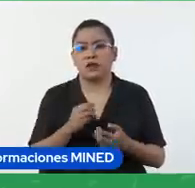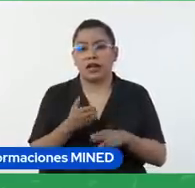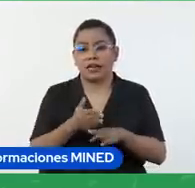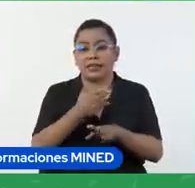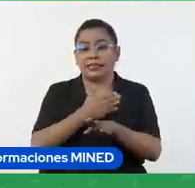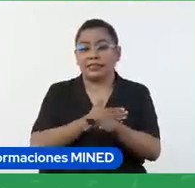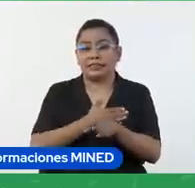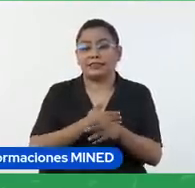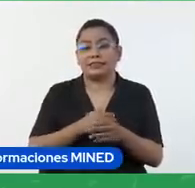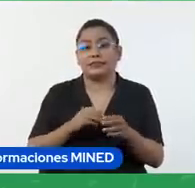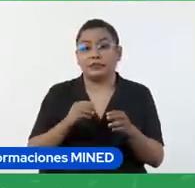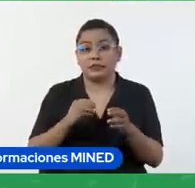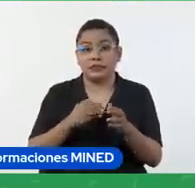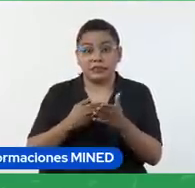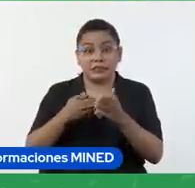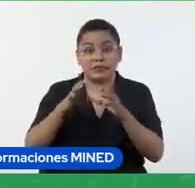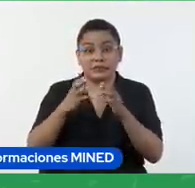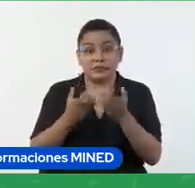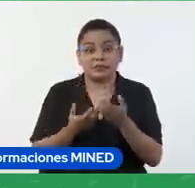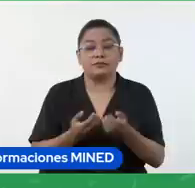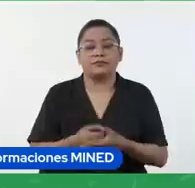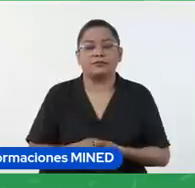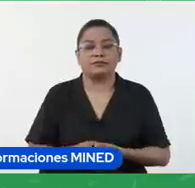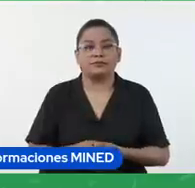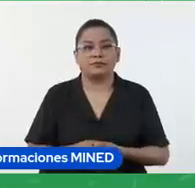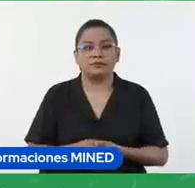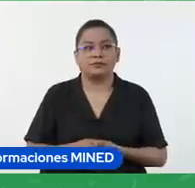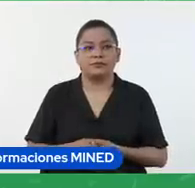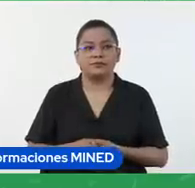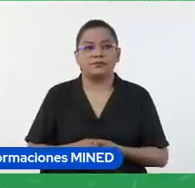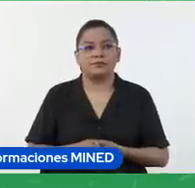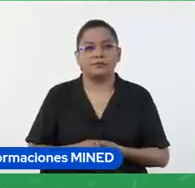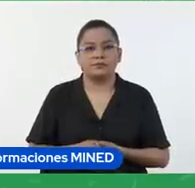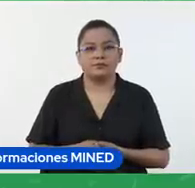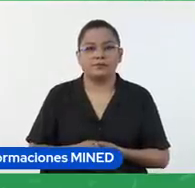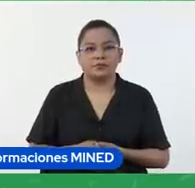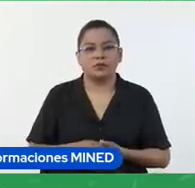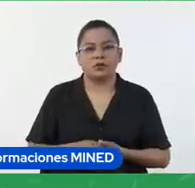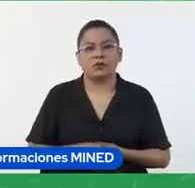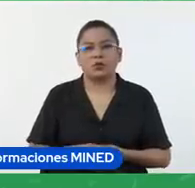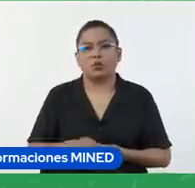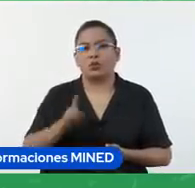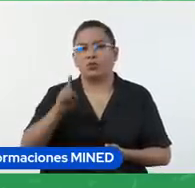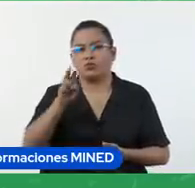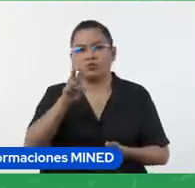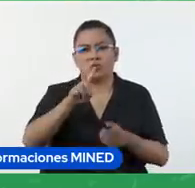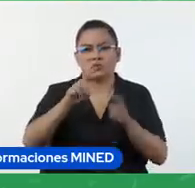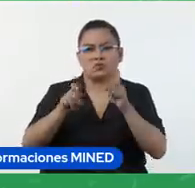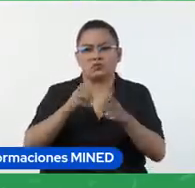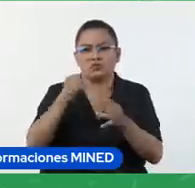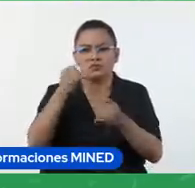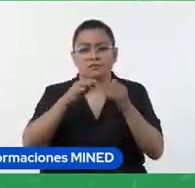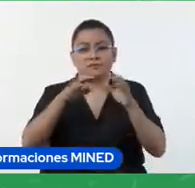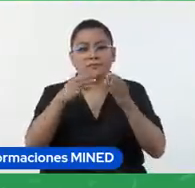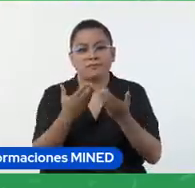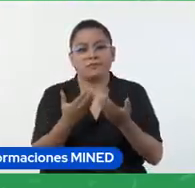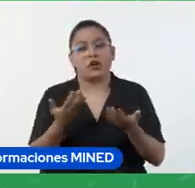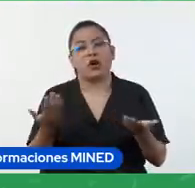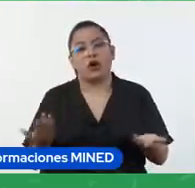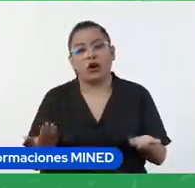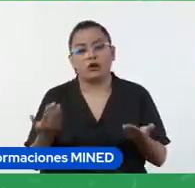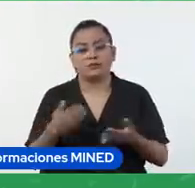servir para una evaluación formativa con un par de preguntas al final de la clase o incluso